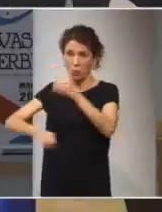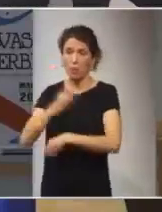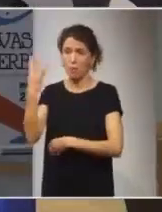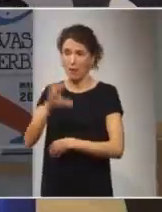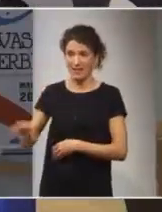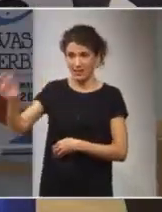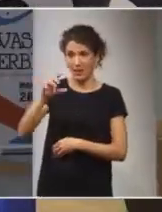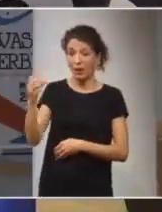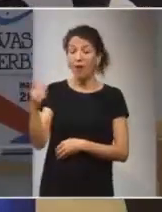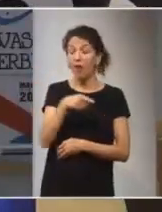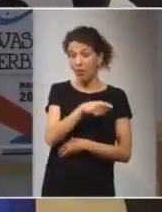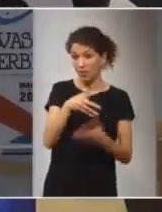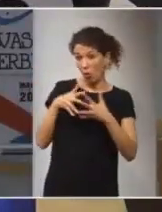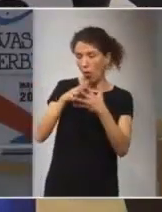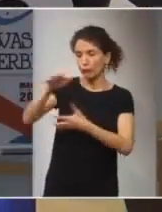es decir